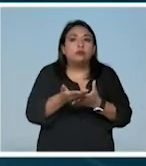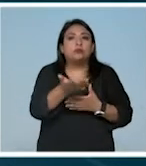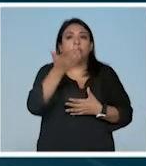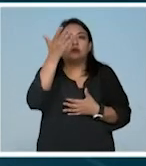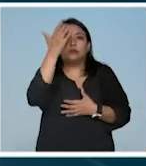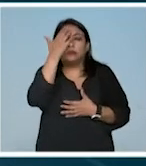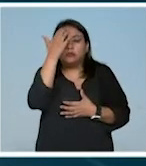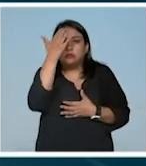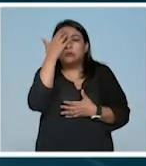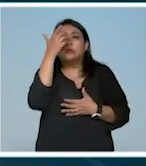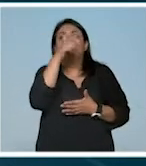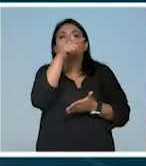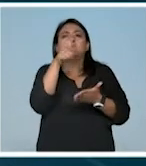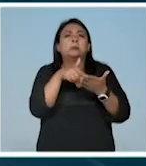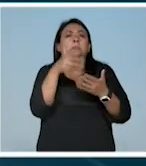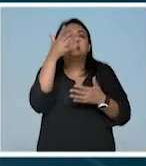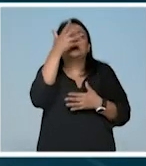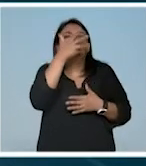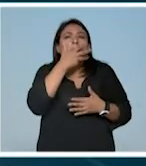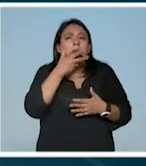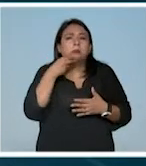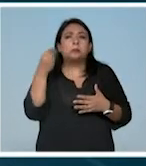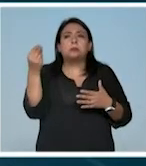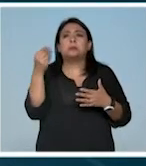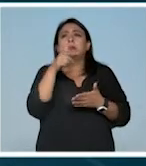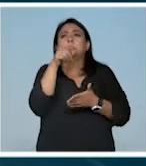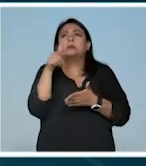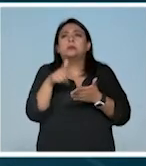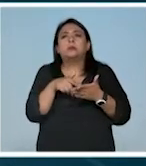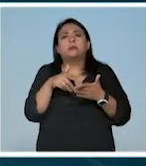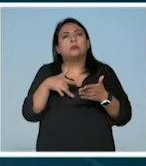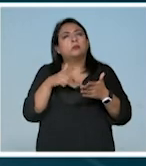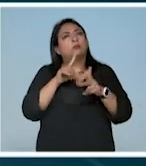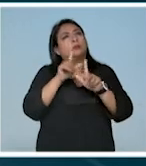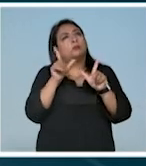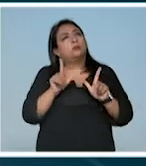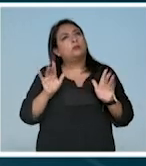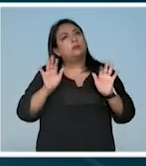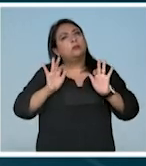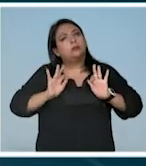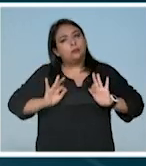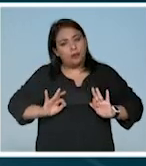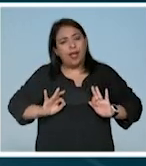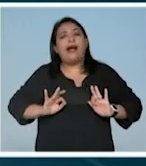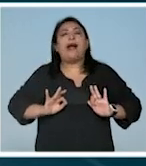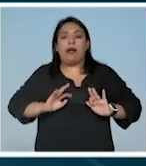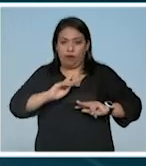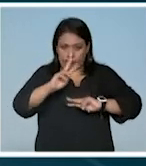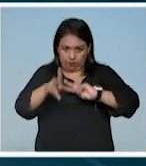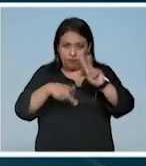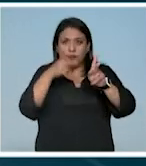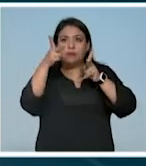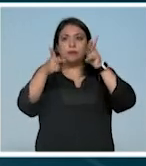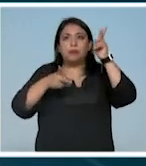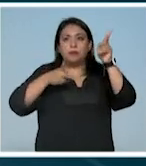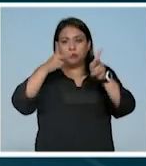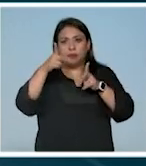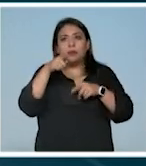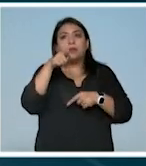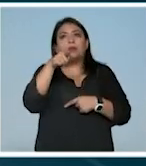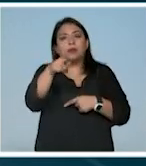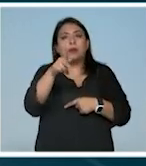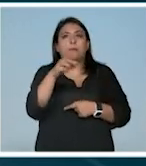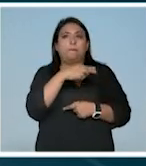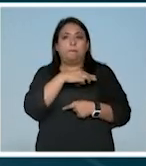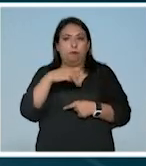rincones hermosos, rincones que te den paz y tranquilidad, no debes de dejar de visitar este